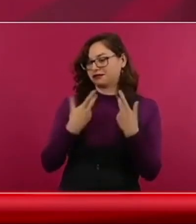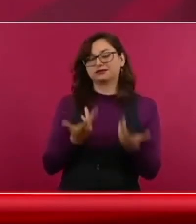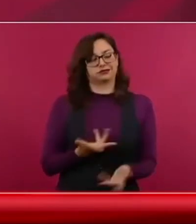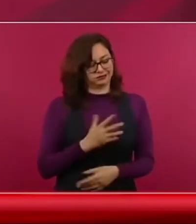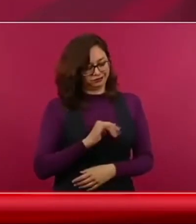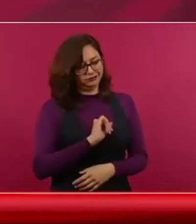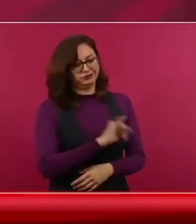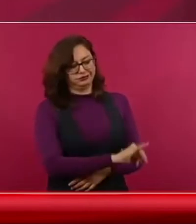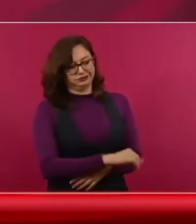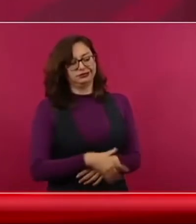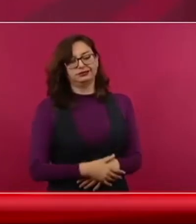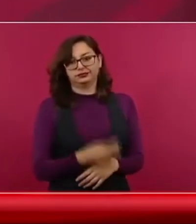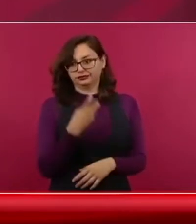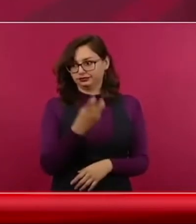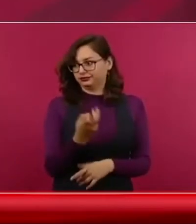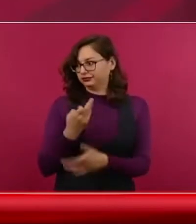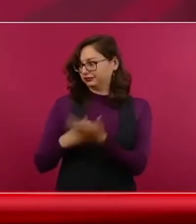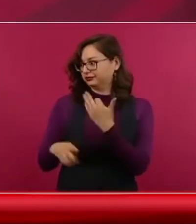quiera asistir